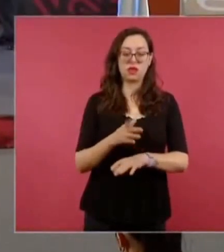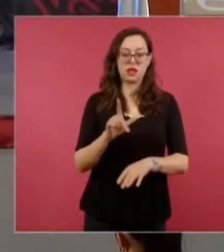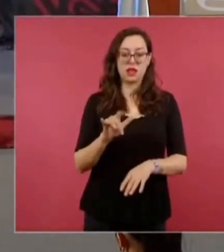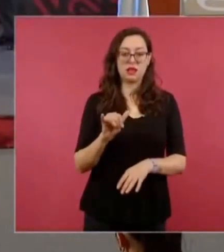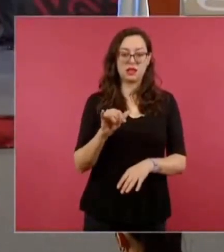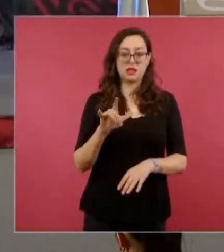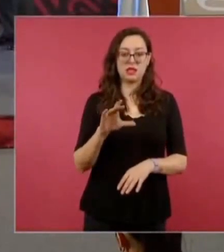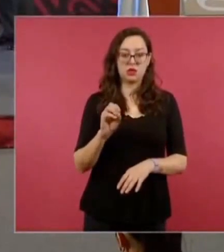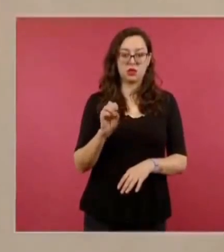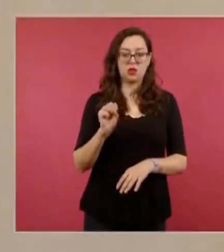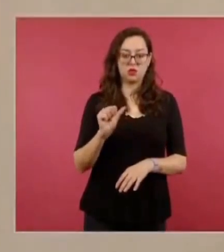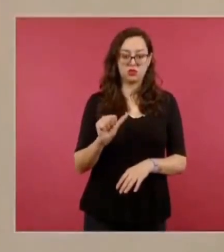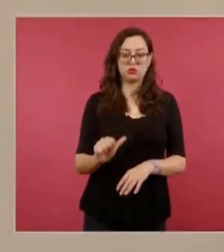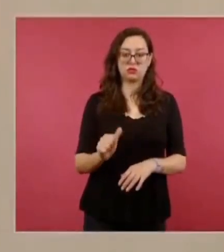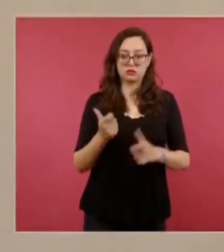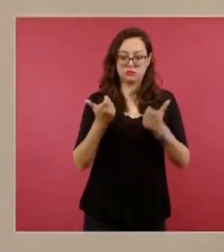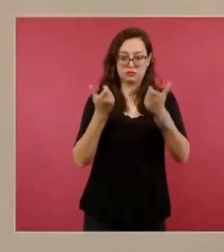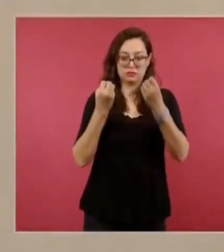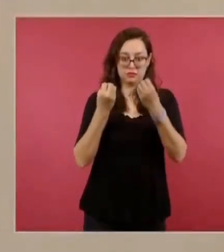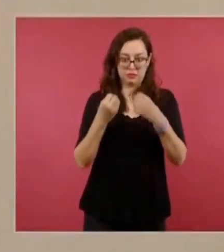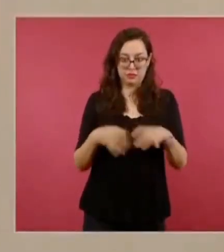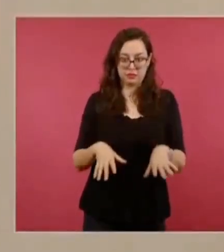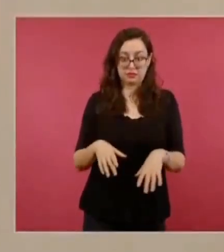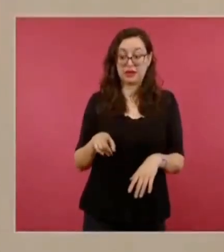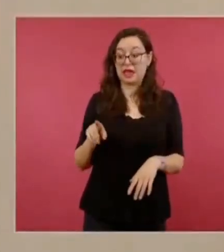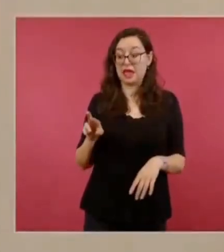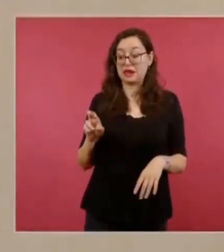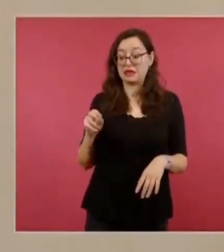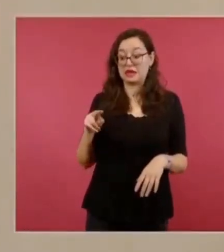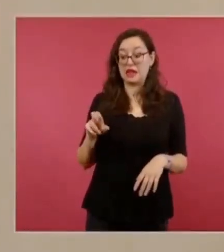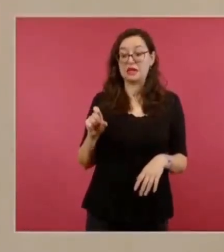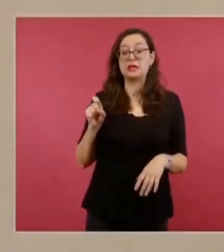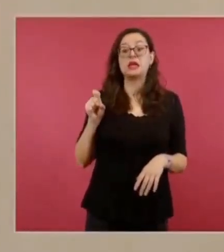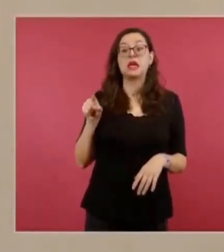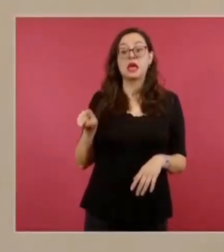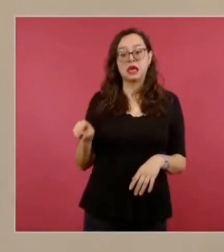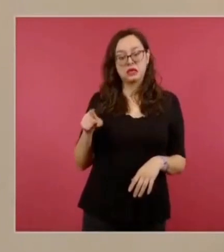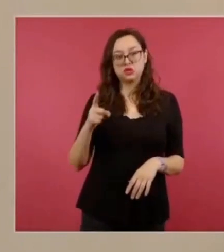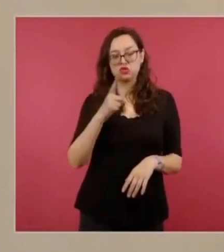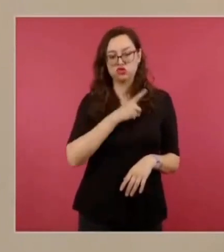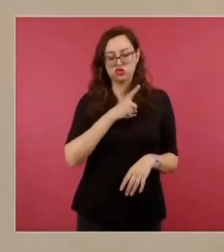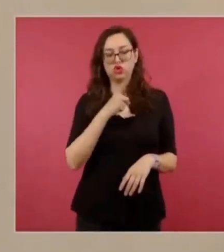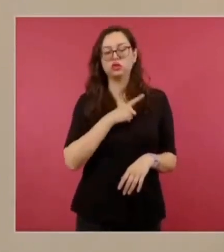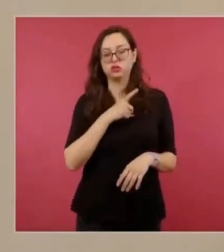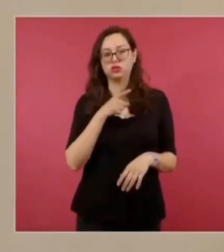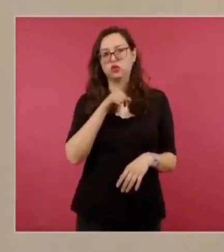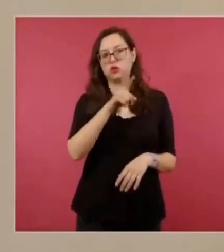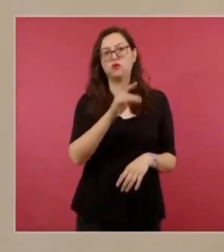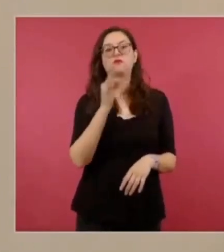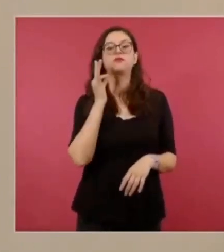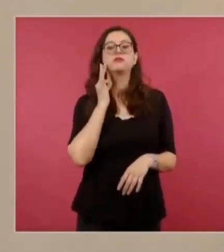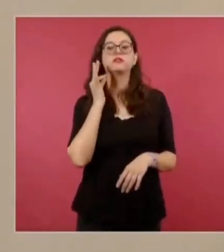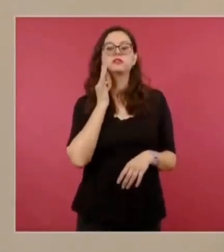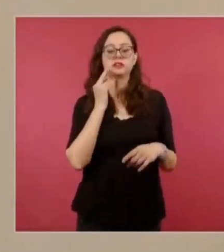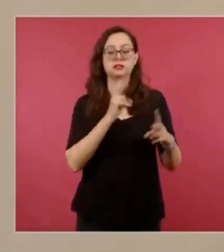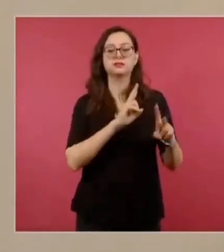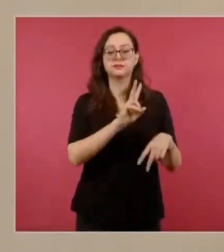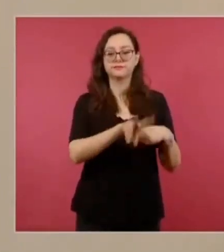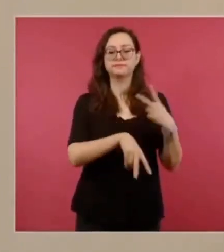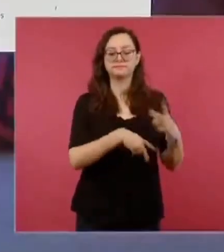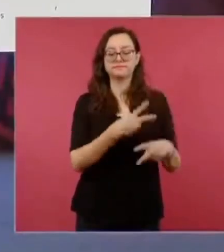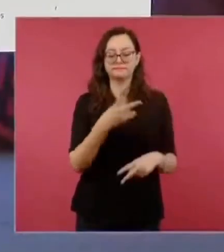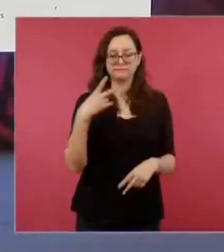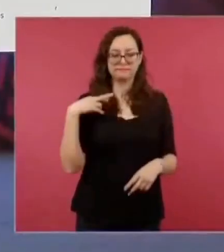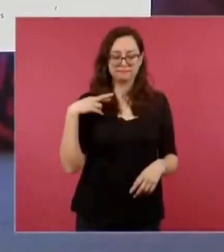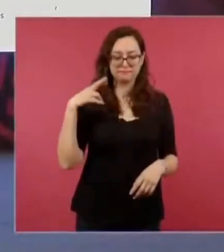Recordar que René N. se entregó en las instalaciones de la Fiscalía General de la República el pasado 7 de diciembre